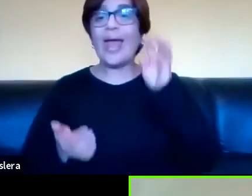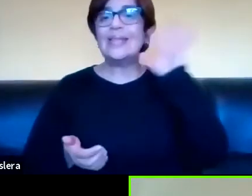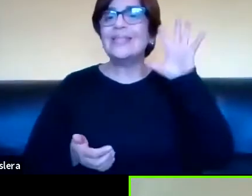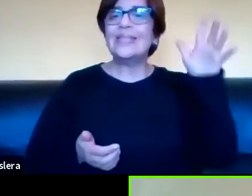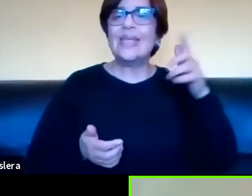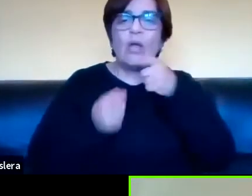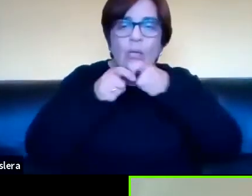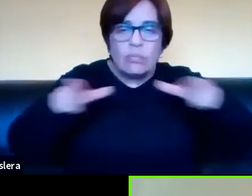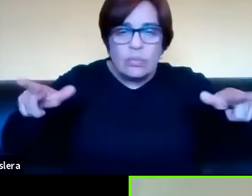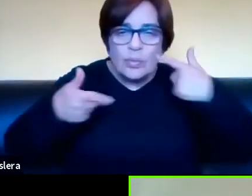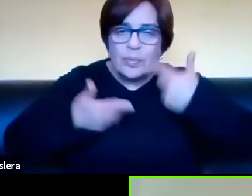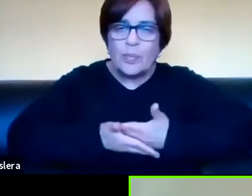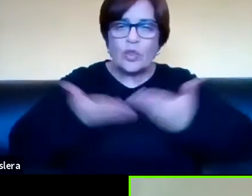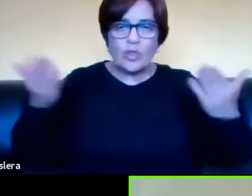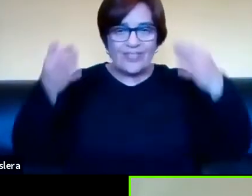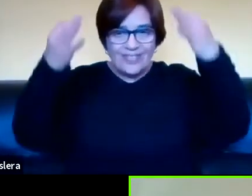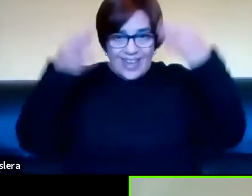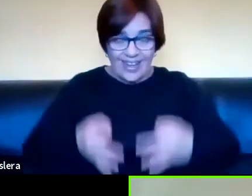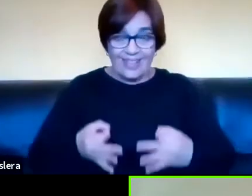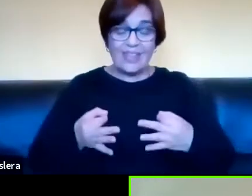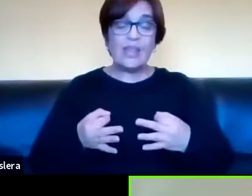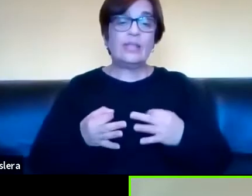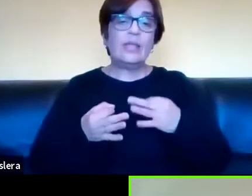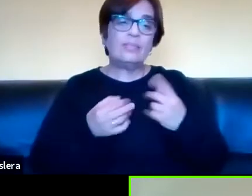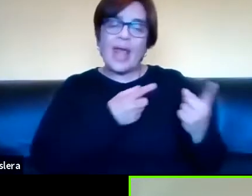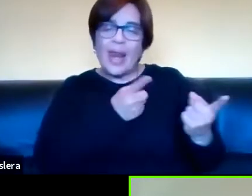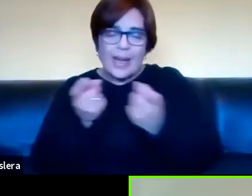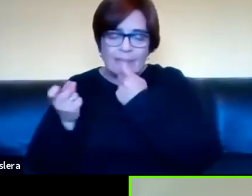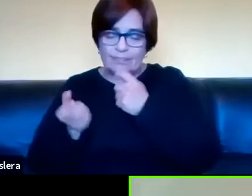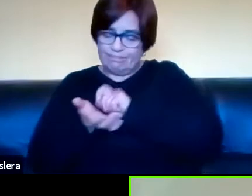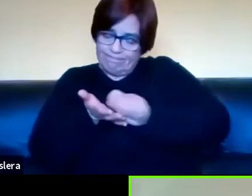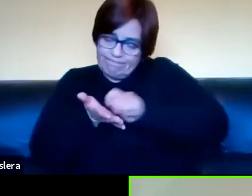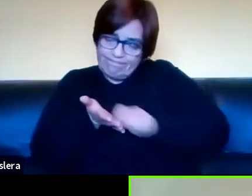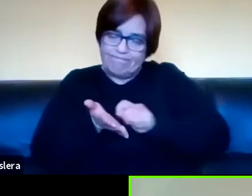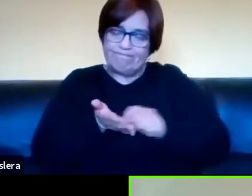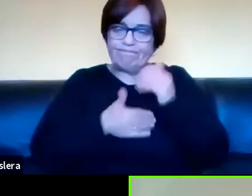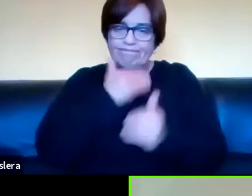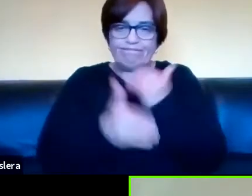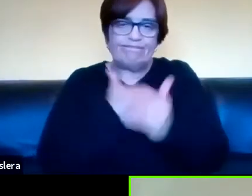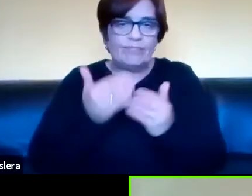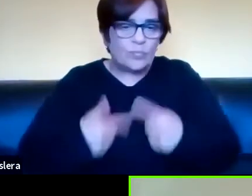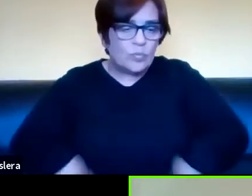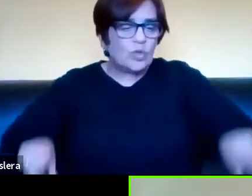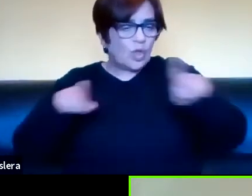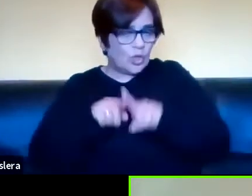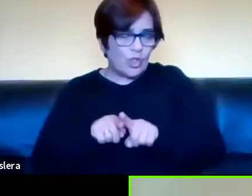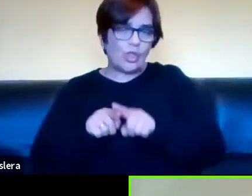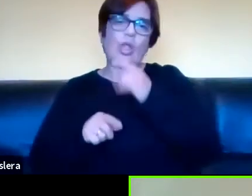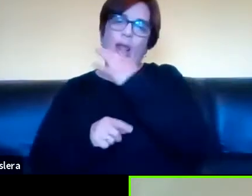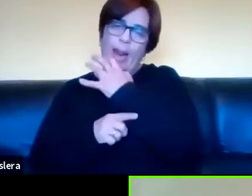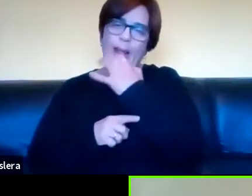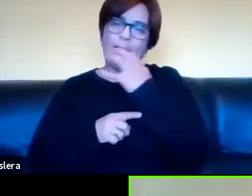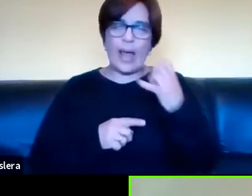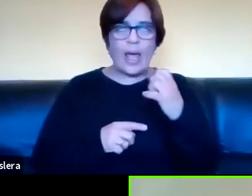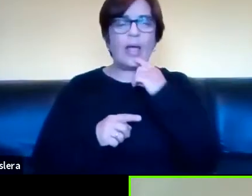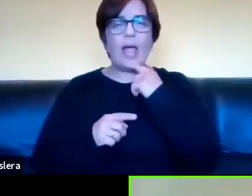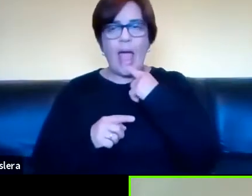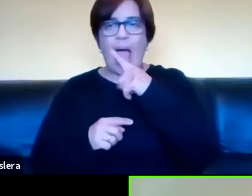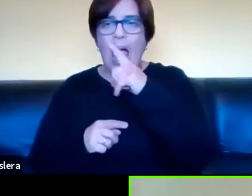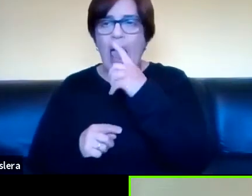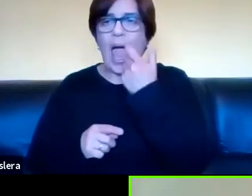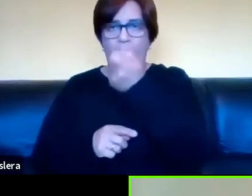si bien en el desarrollo de la adquisición de la lengua escrita nosotros empezamos con una relación grafema-fonema-grafema-fonema